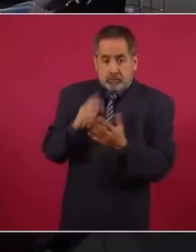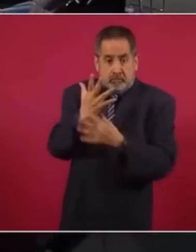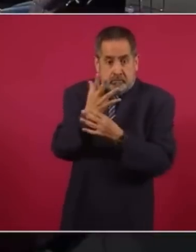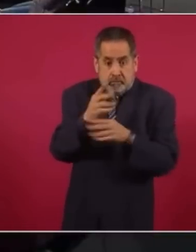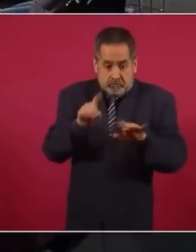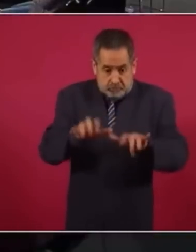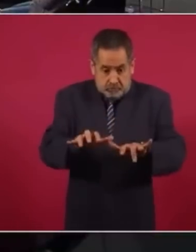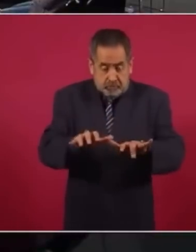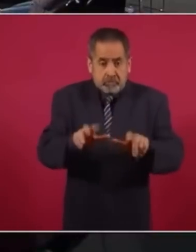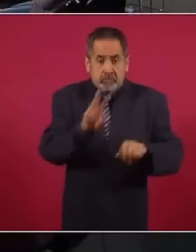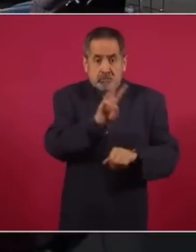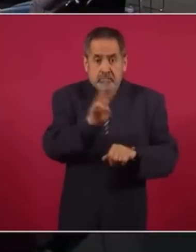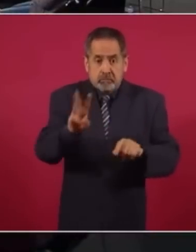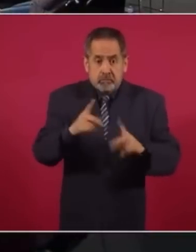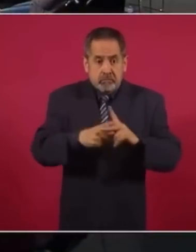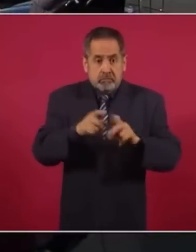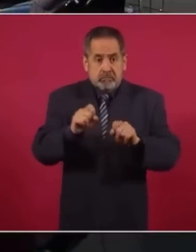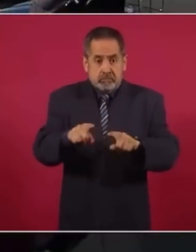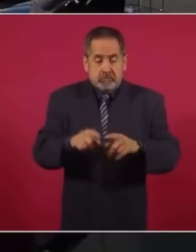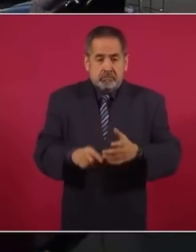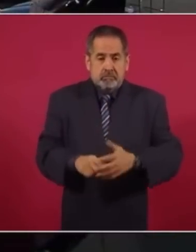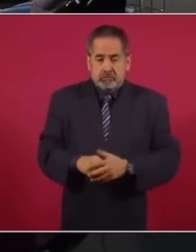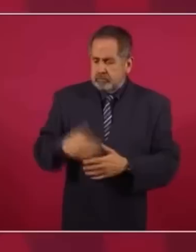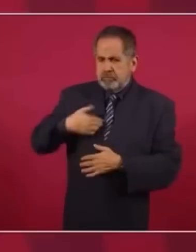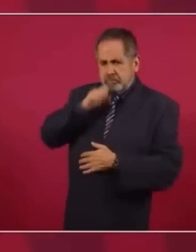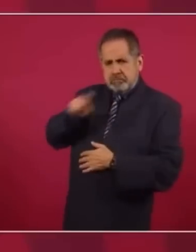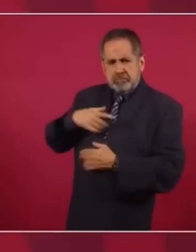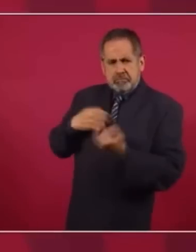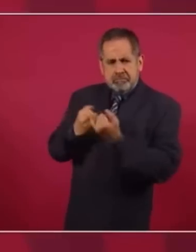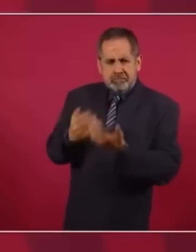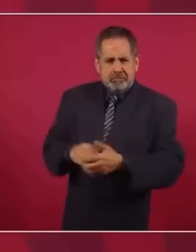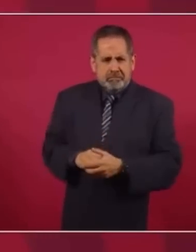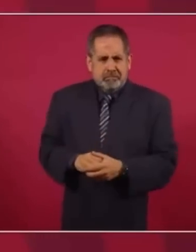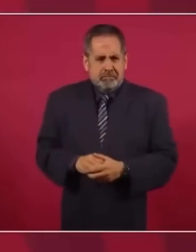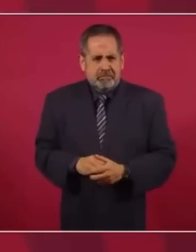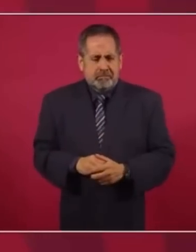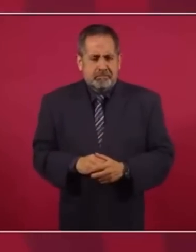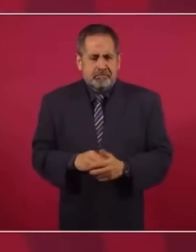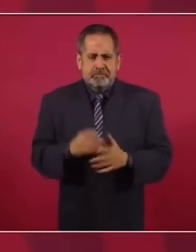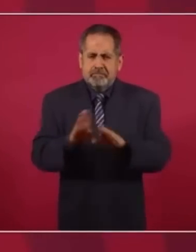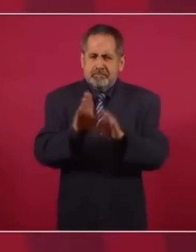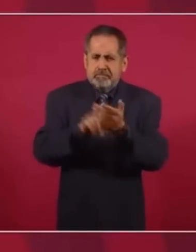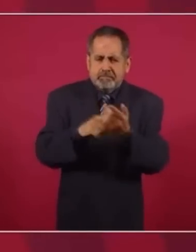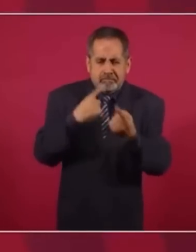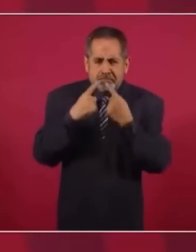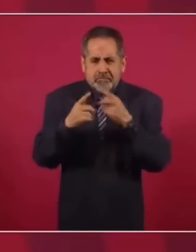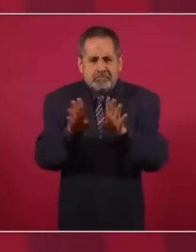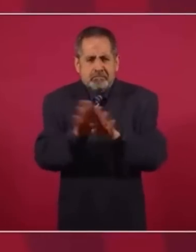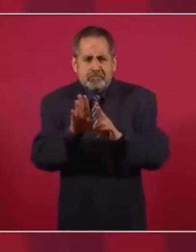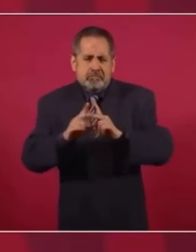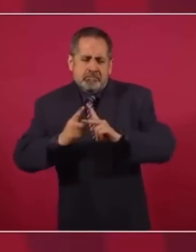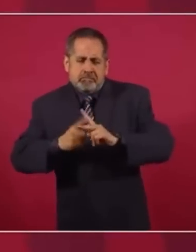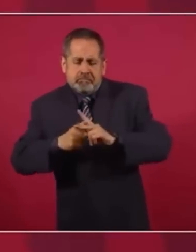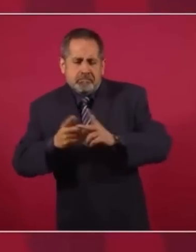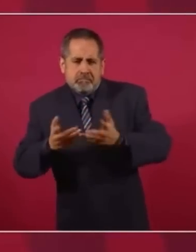saqué de su propio… Yo nada más es cosa de cómo